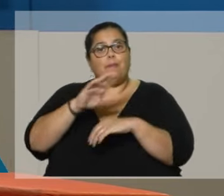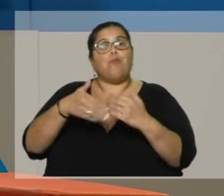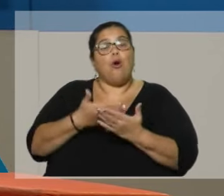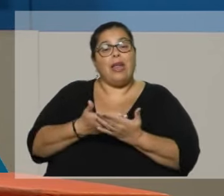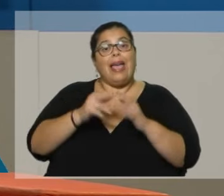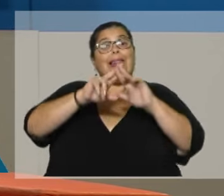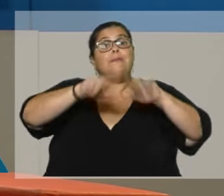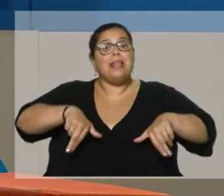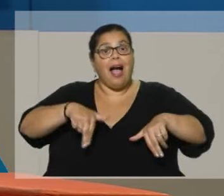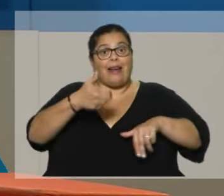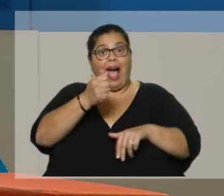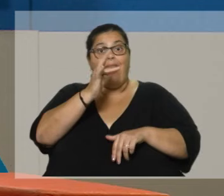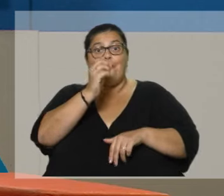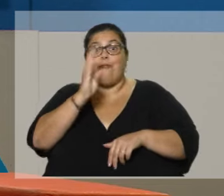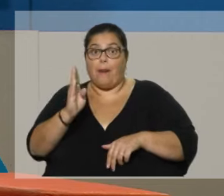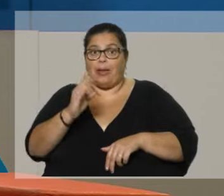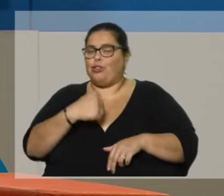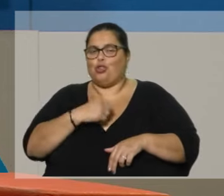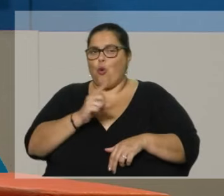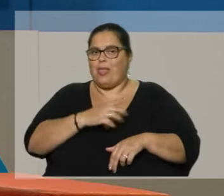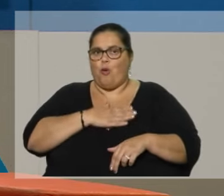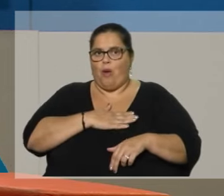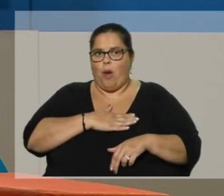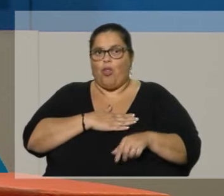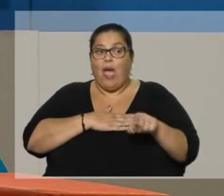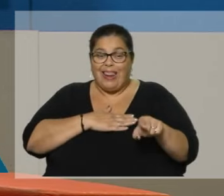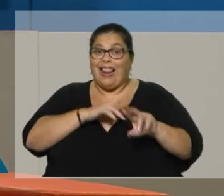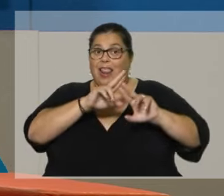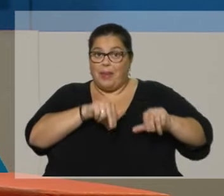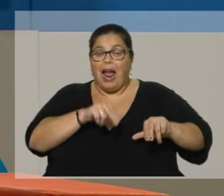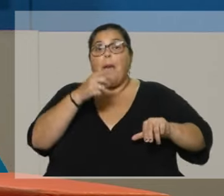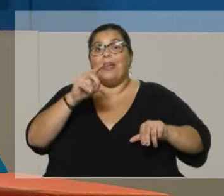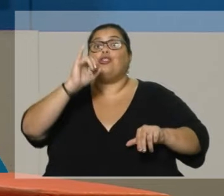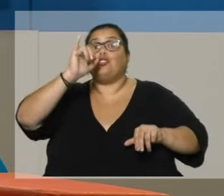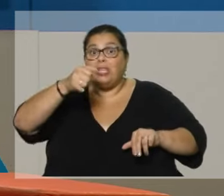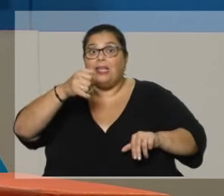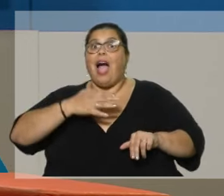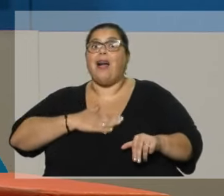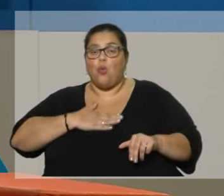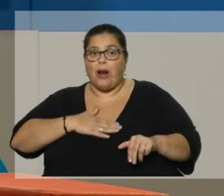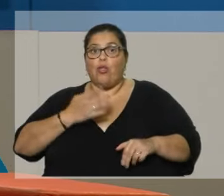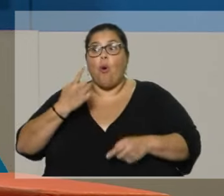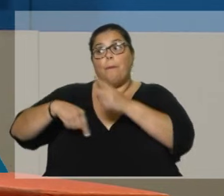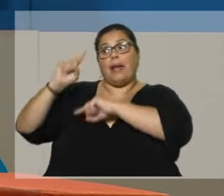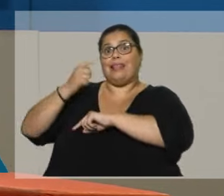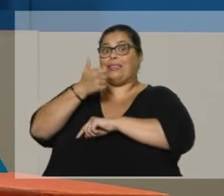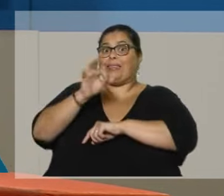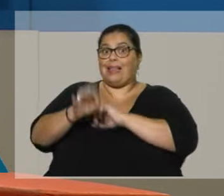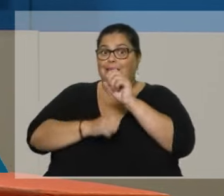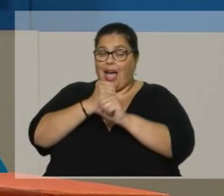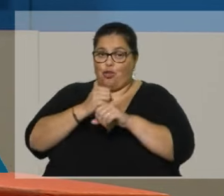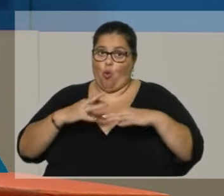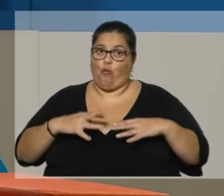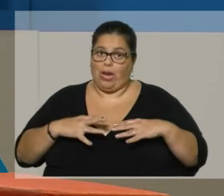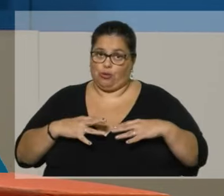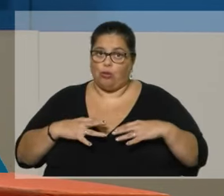AFAP. Ahí diferimos, pero sí estamos muy de acuerdo en volver atrás la edad de jubilación, volver a 60 años, como